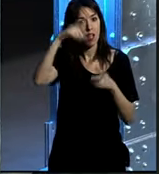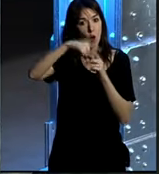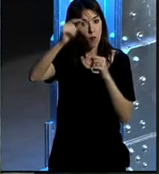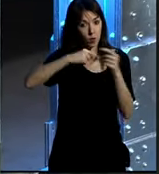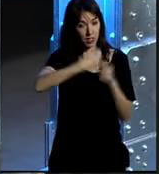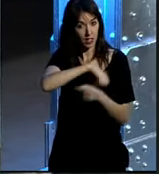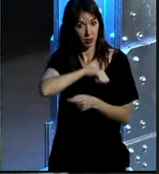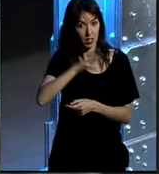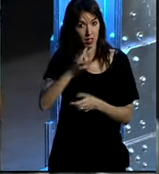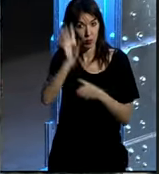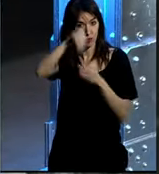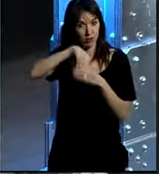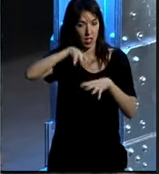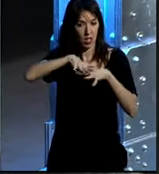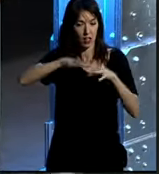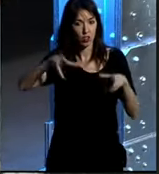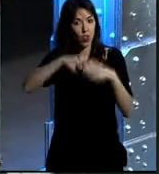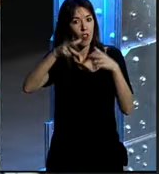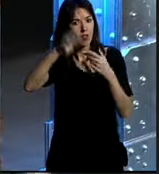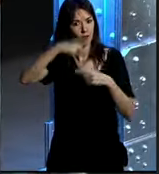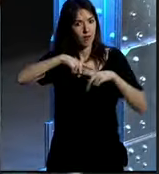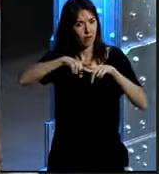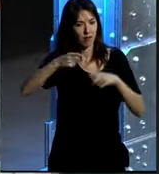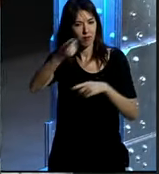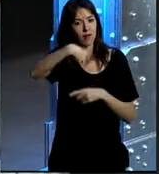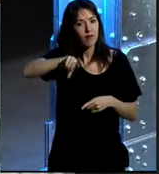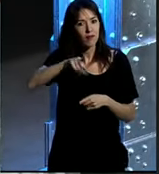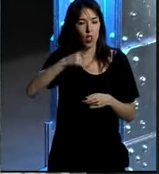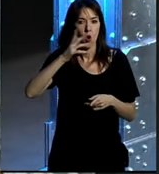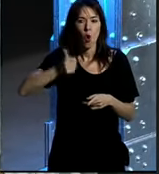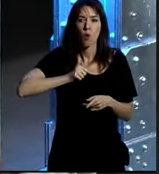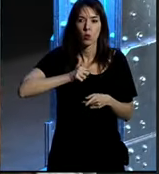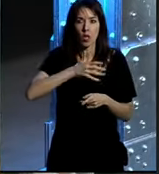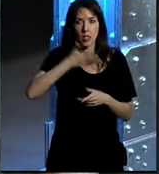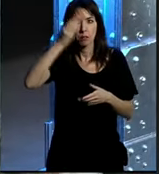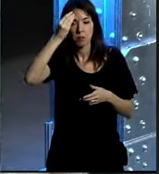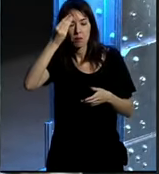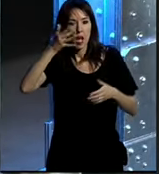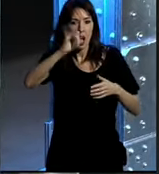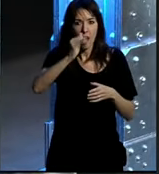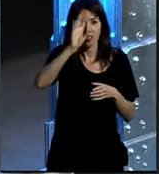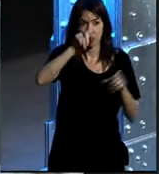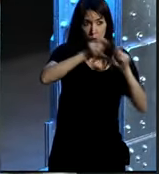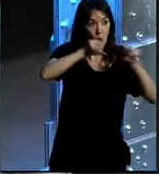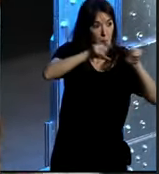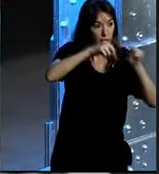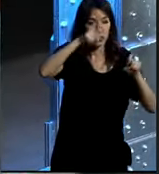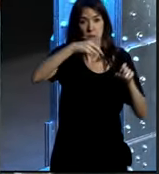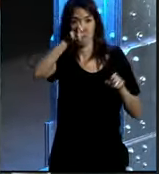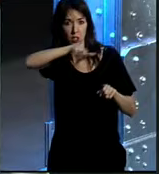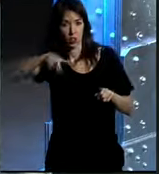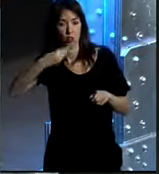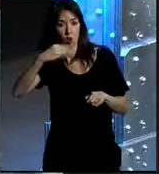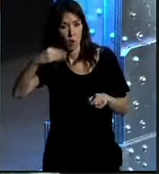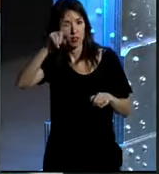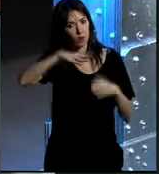nuestra presencia en redes sociales y compartir con vosotros qué oportunidades creemos que existen para las empresas, para las personas, para los jóvenes,